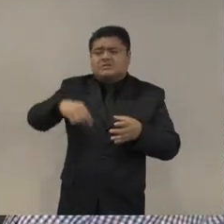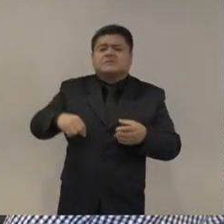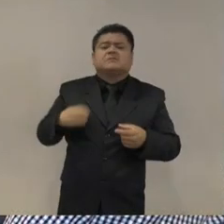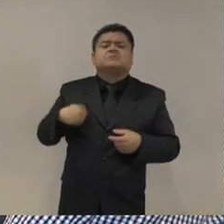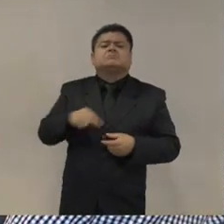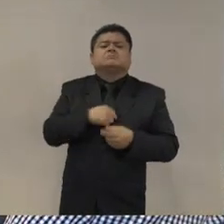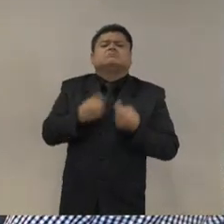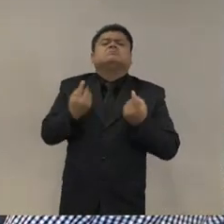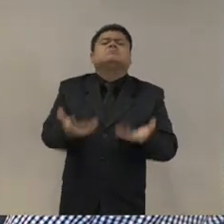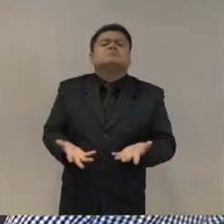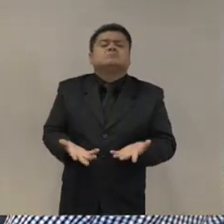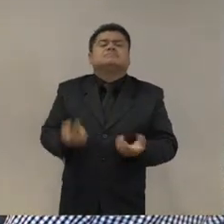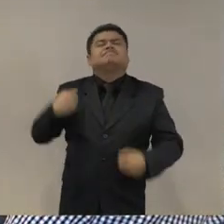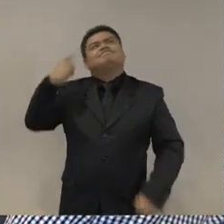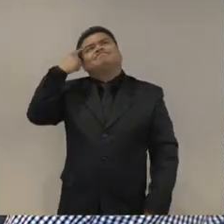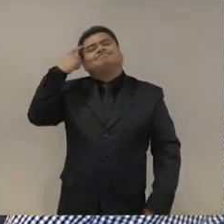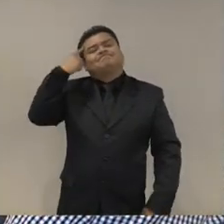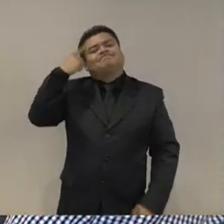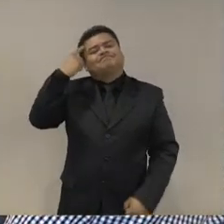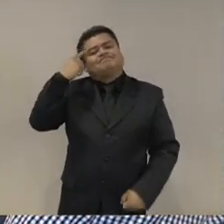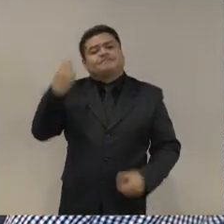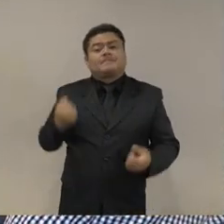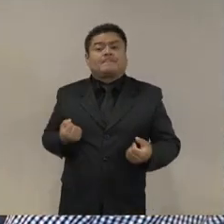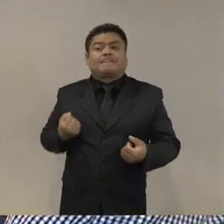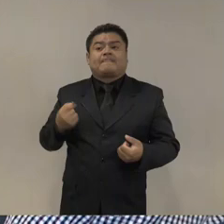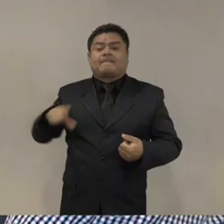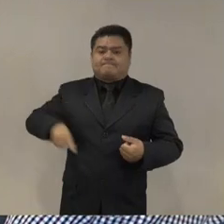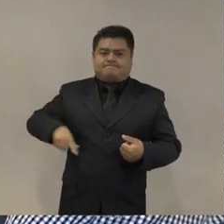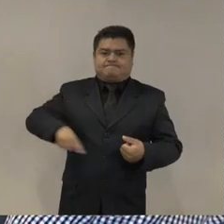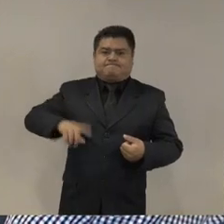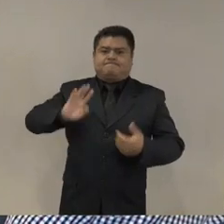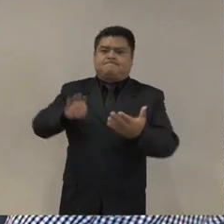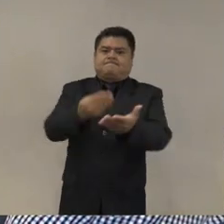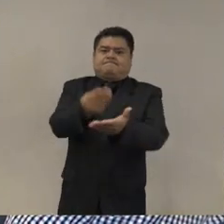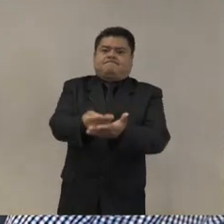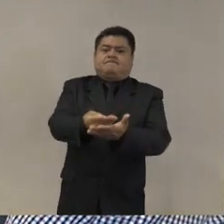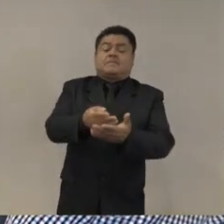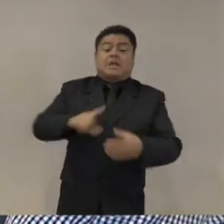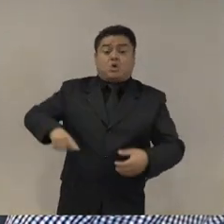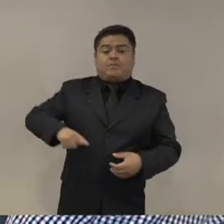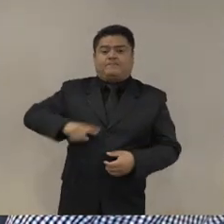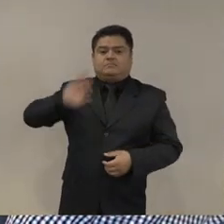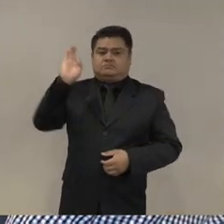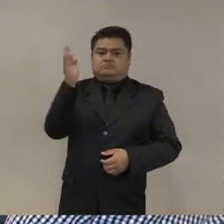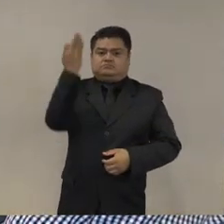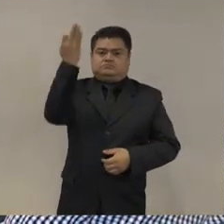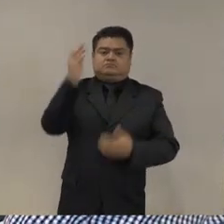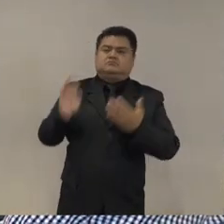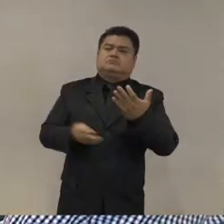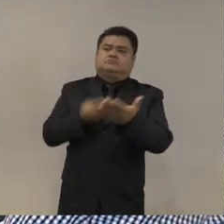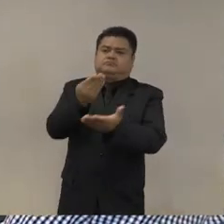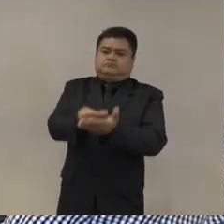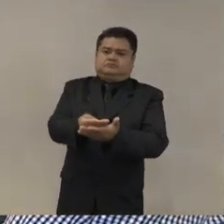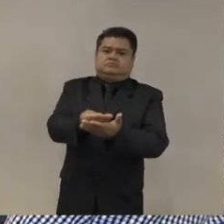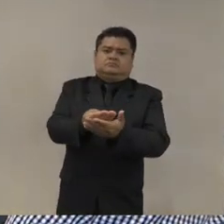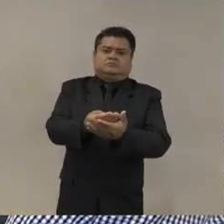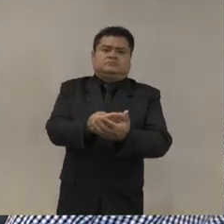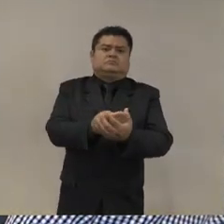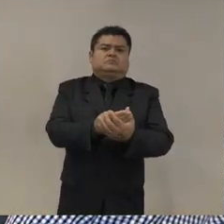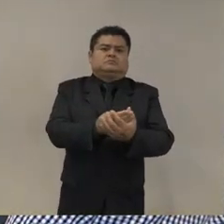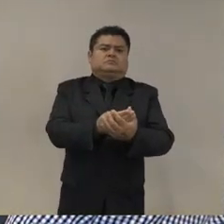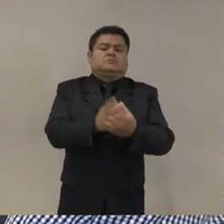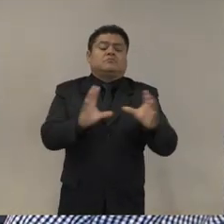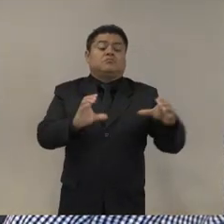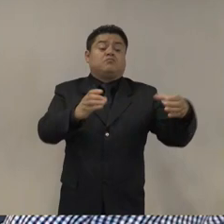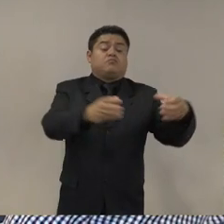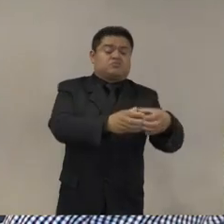promueve la creación ante el gobierno federal pues la creación o la implementación de